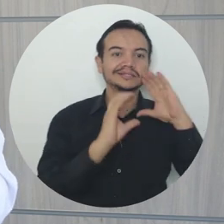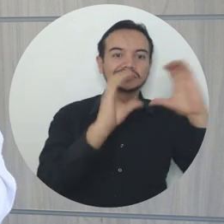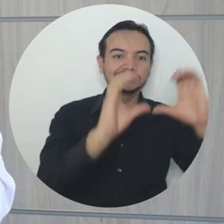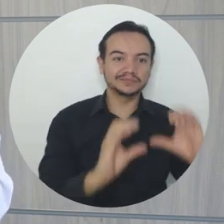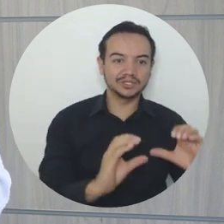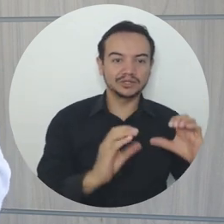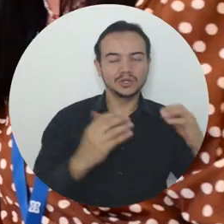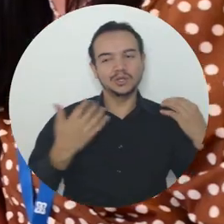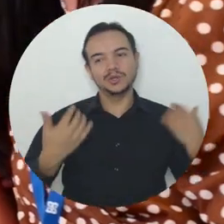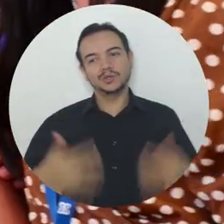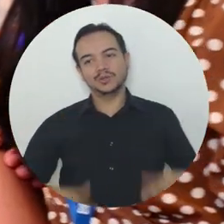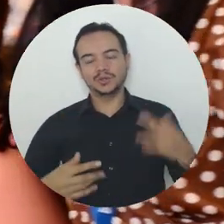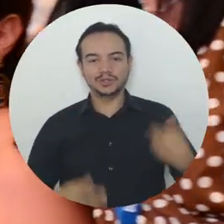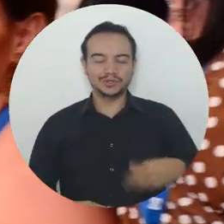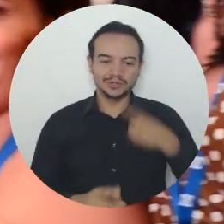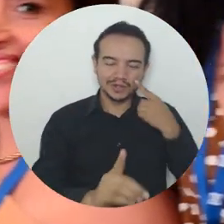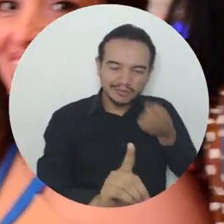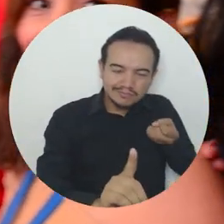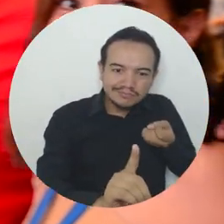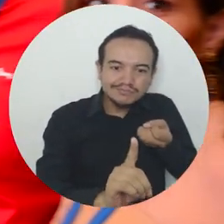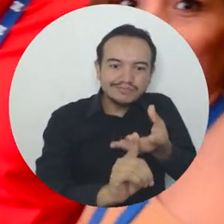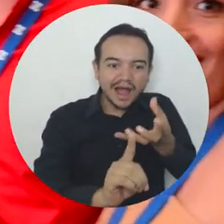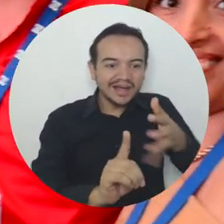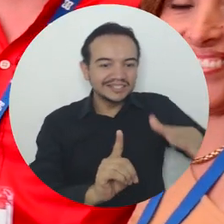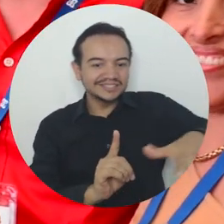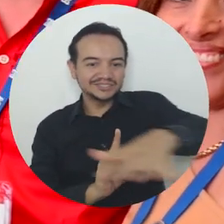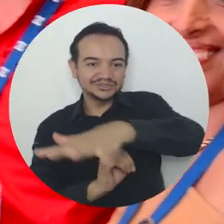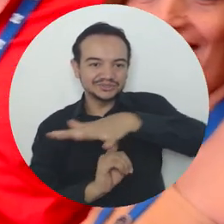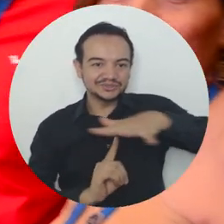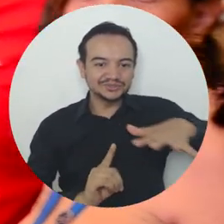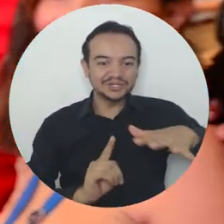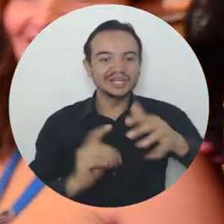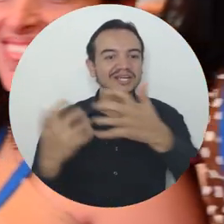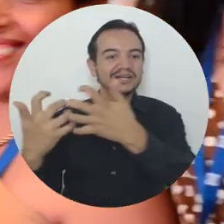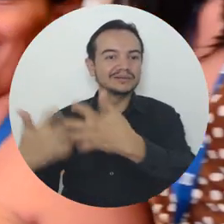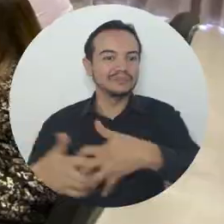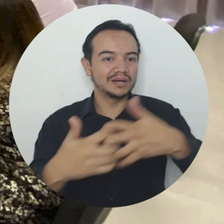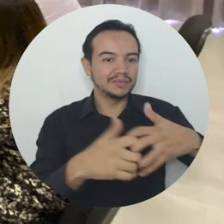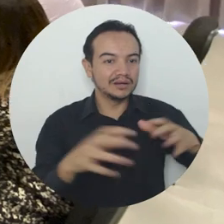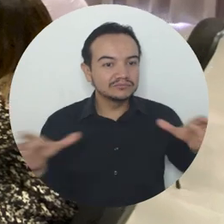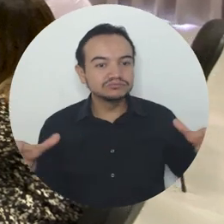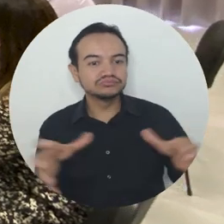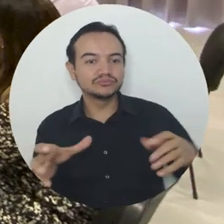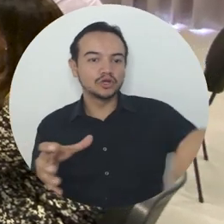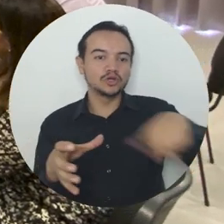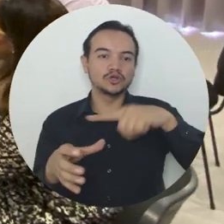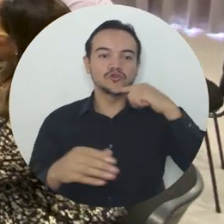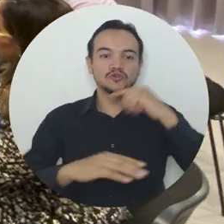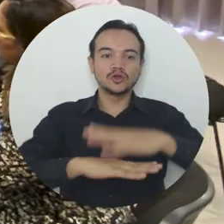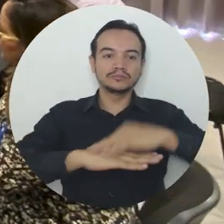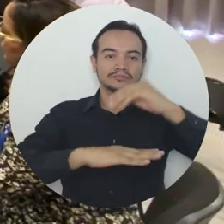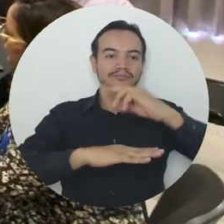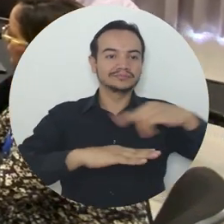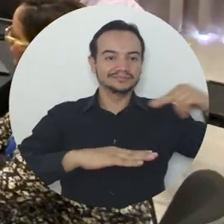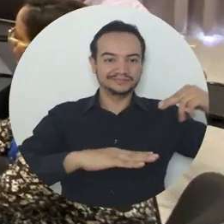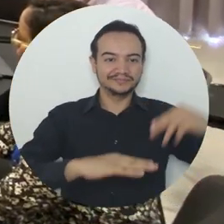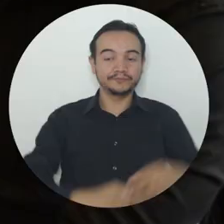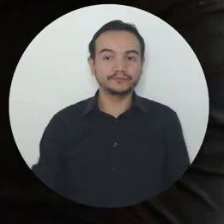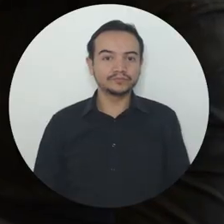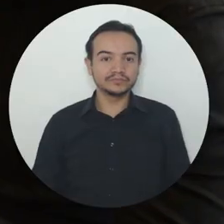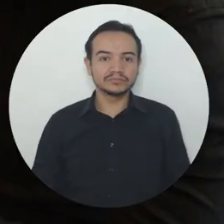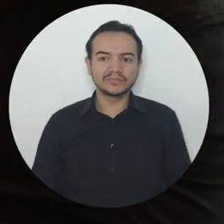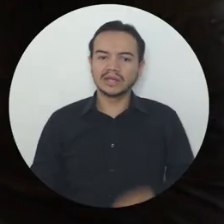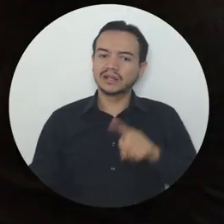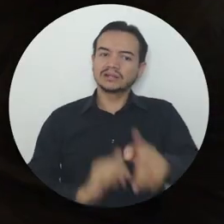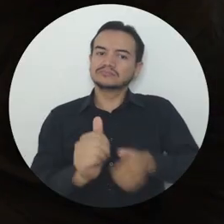la Cámara de Comercio muy contentos de poder impactar de manera positiva el tejido empresarial del departamento del Magdalena.